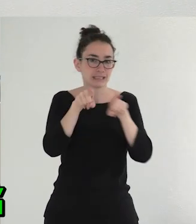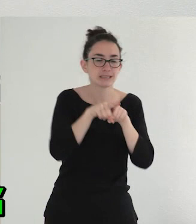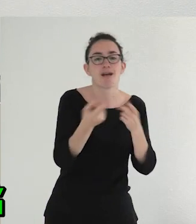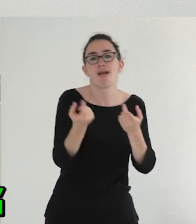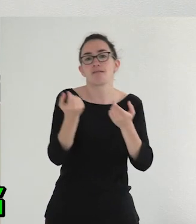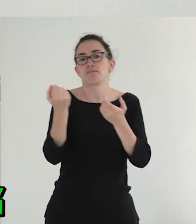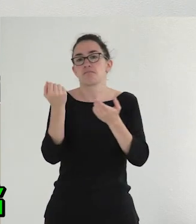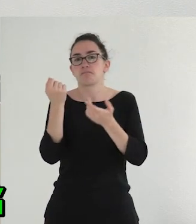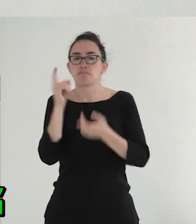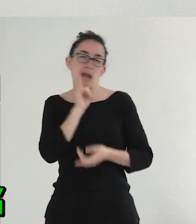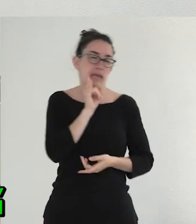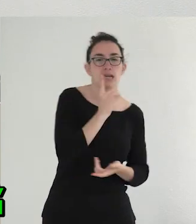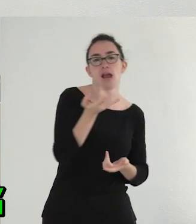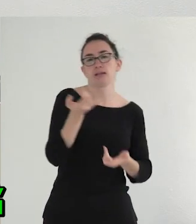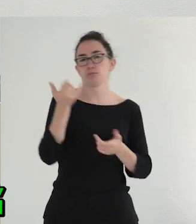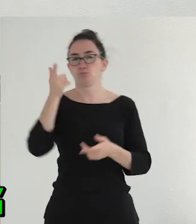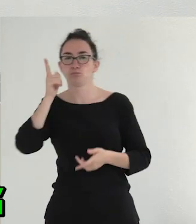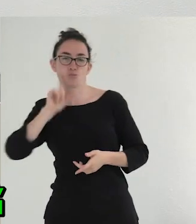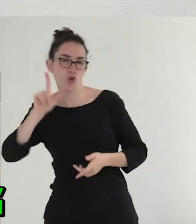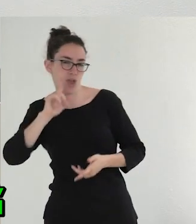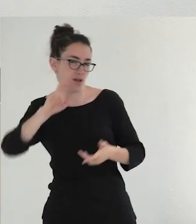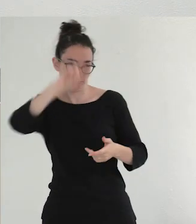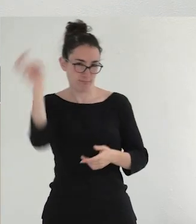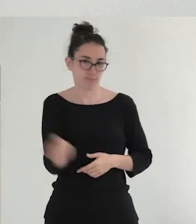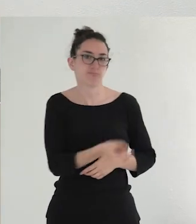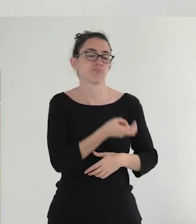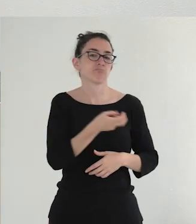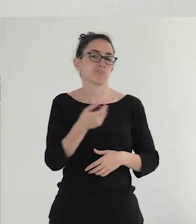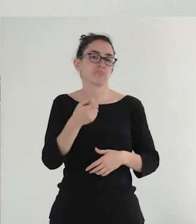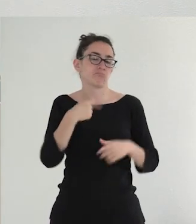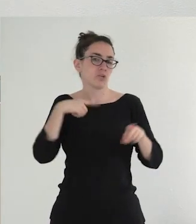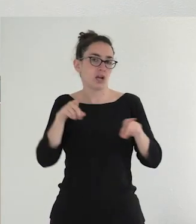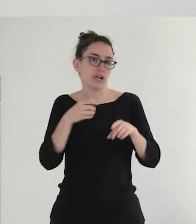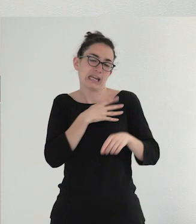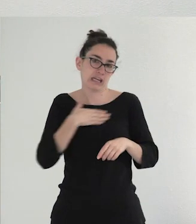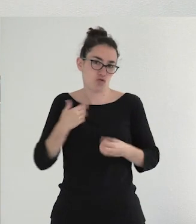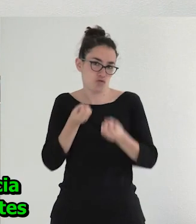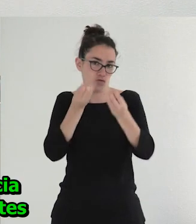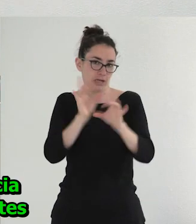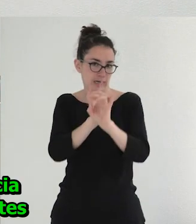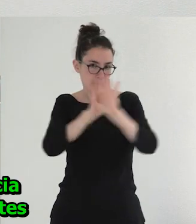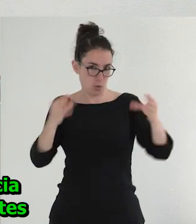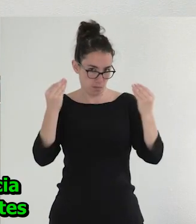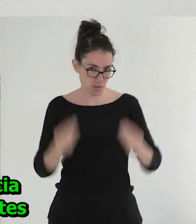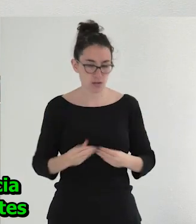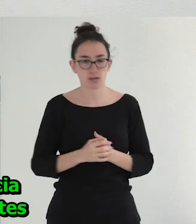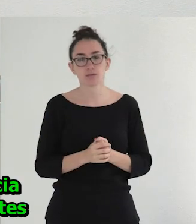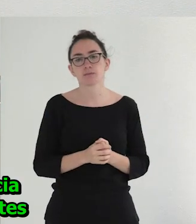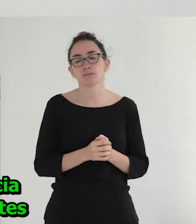bolleras y todo esto, probablemente es un lugar común, pero creo que hay pasar por él para estar todos seguros de que estamos hablando de lo mismo. Básicamente,